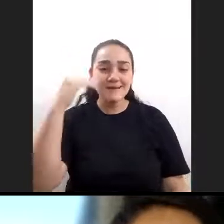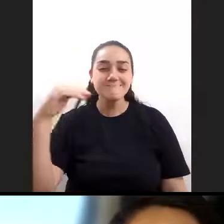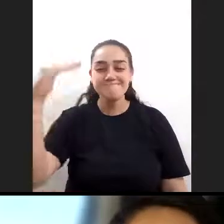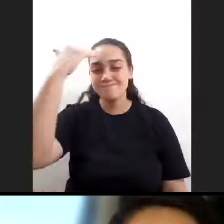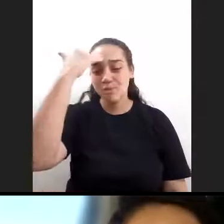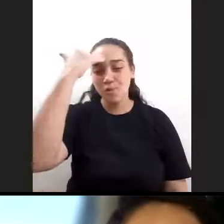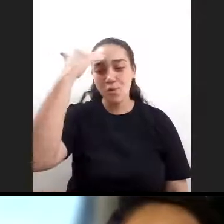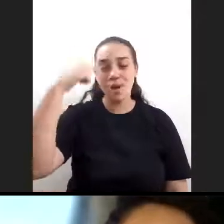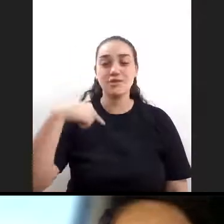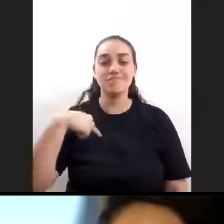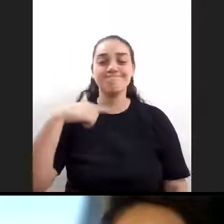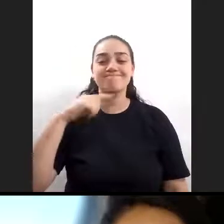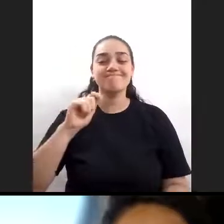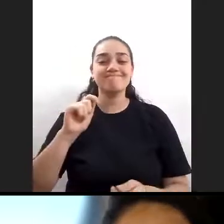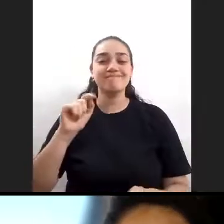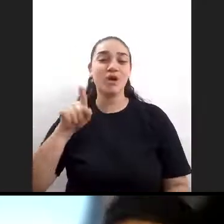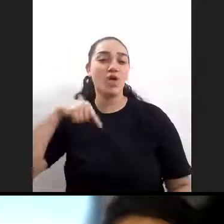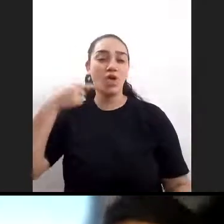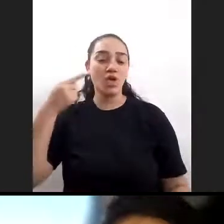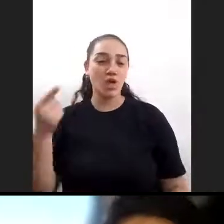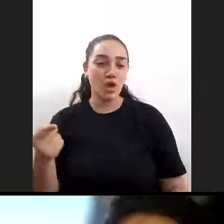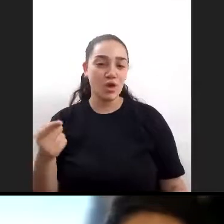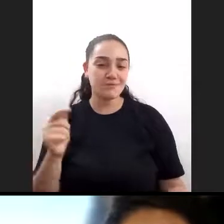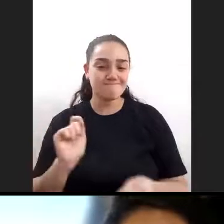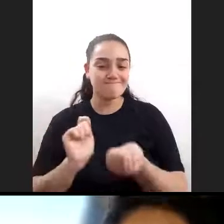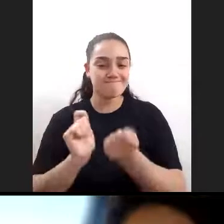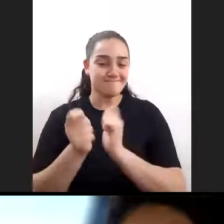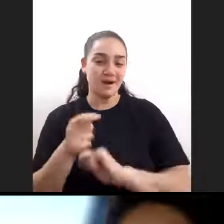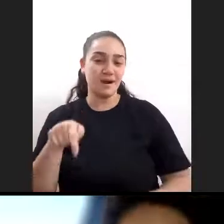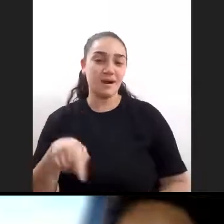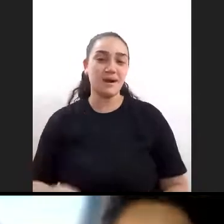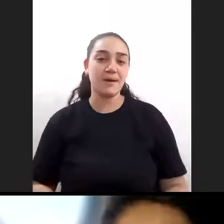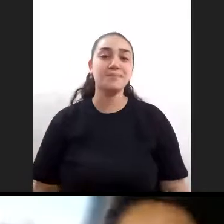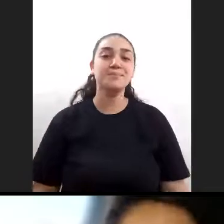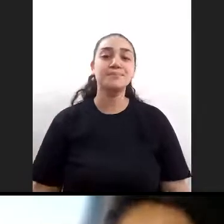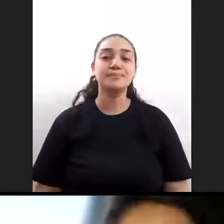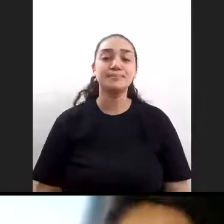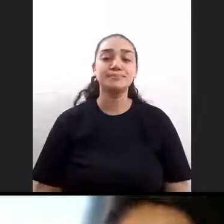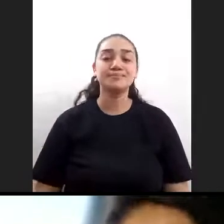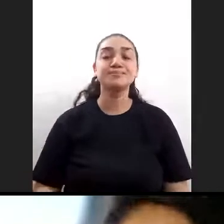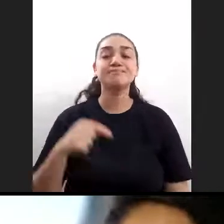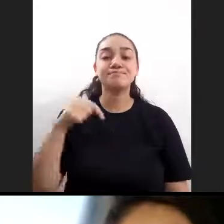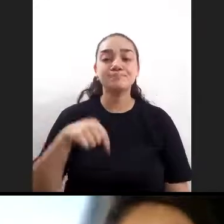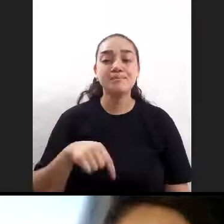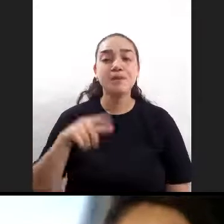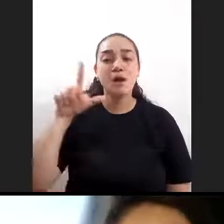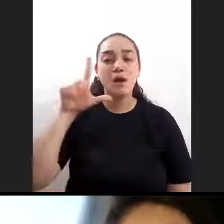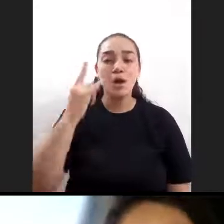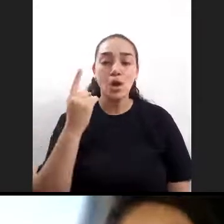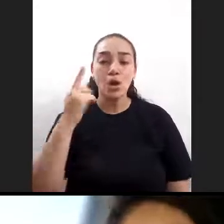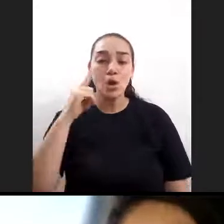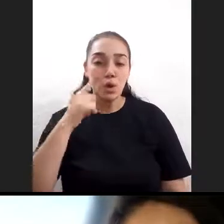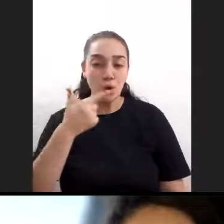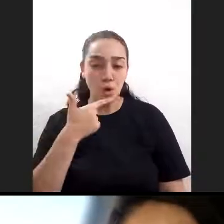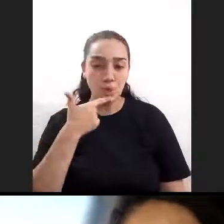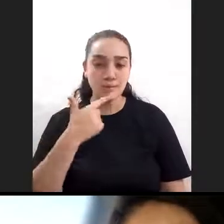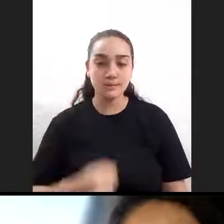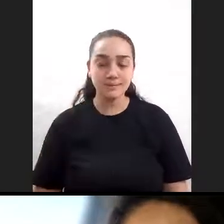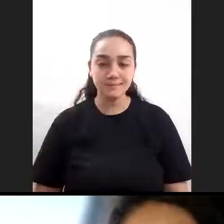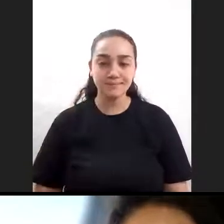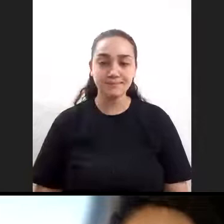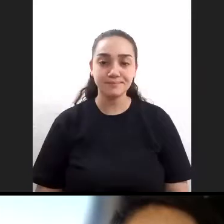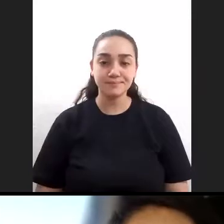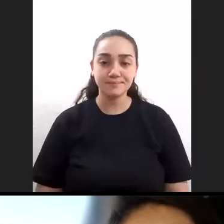evento que estoy organizando así que me doy la palabra a Luis Luis acá yo bueno tenía algunas